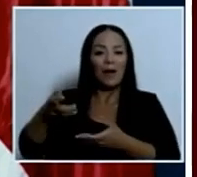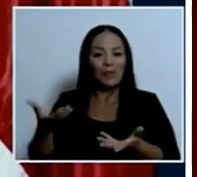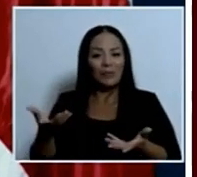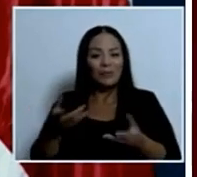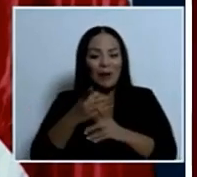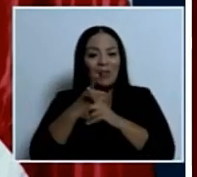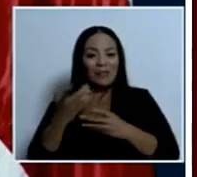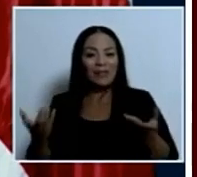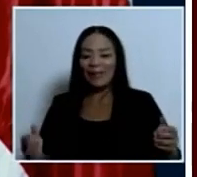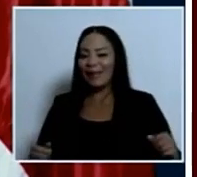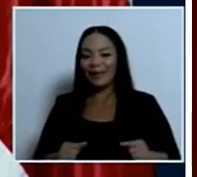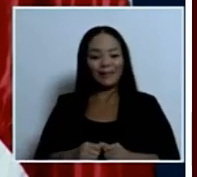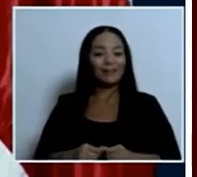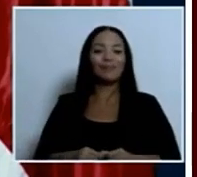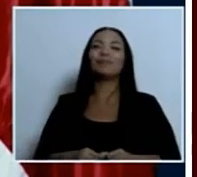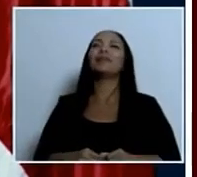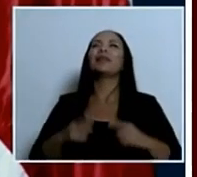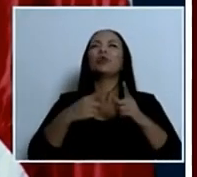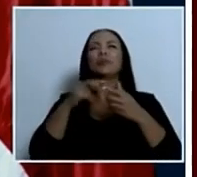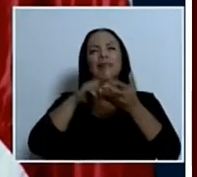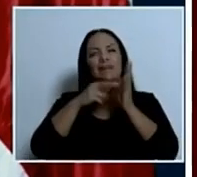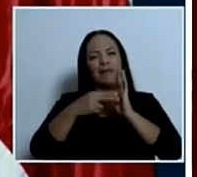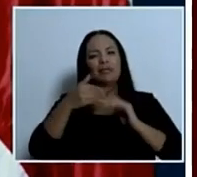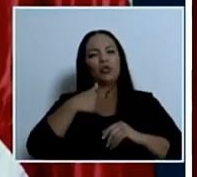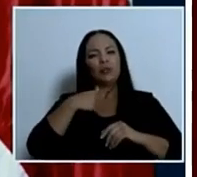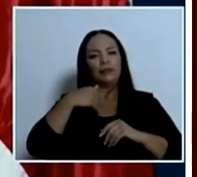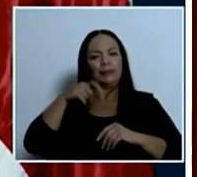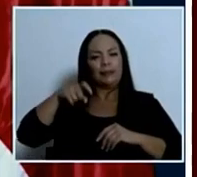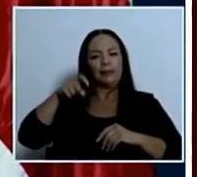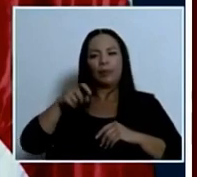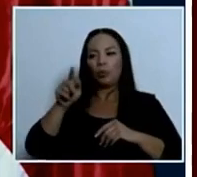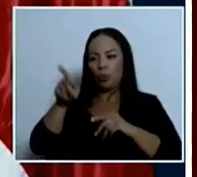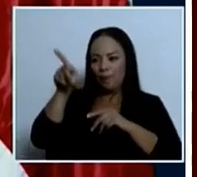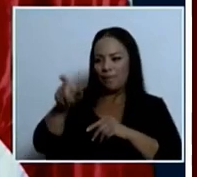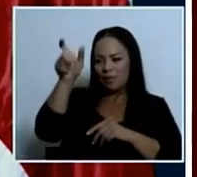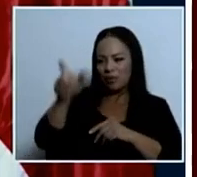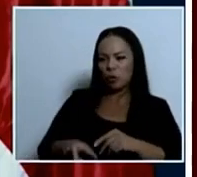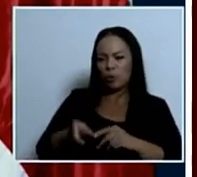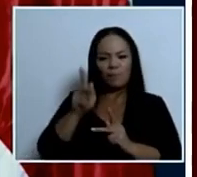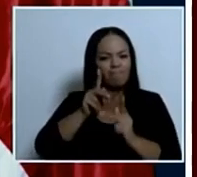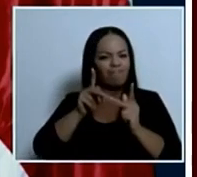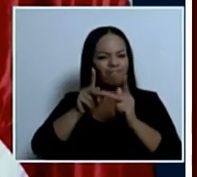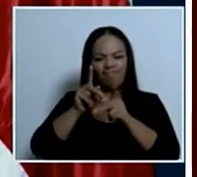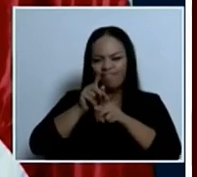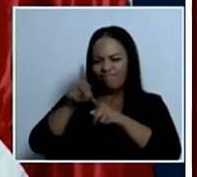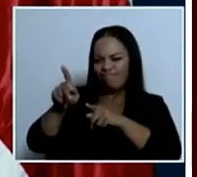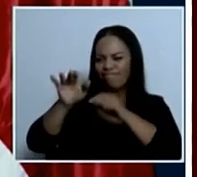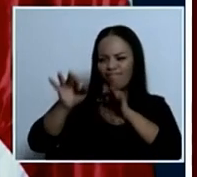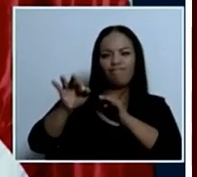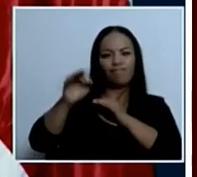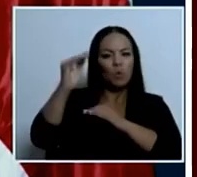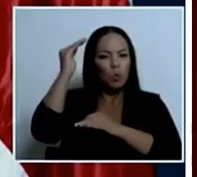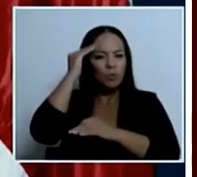muchas neuronas es decir perfectamente preparada la persona con conocimiento